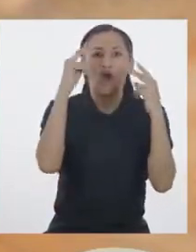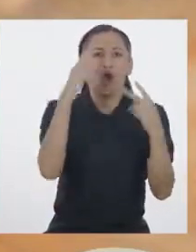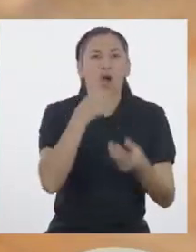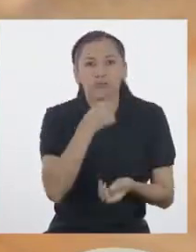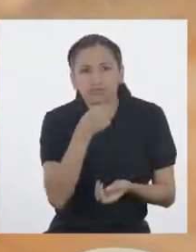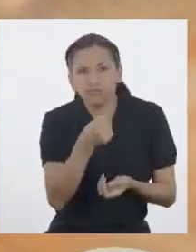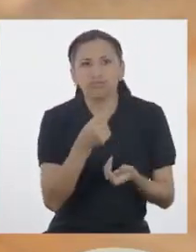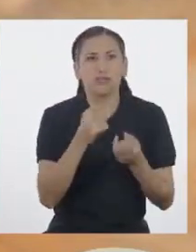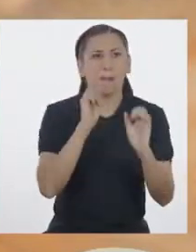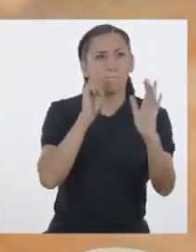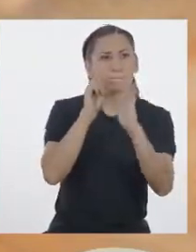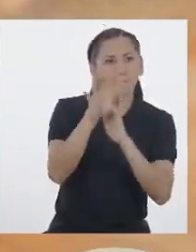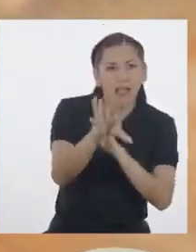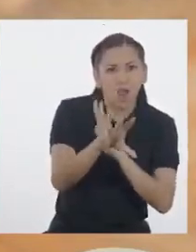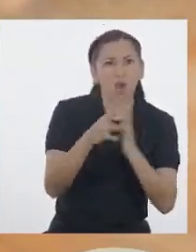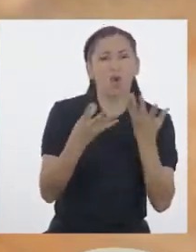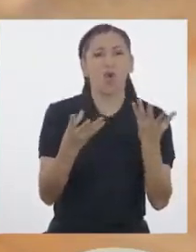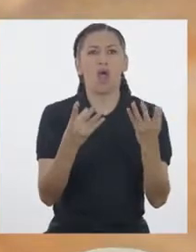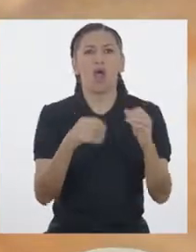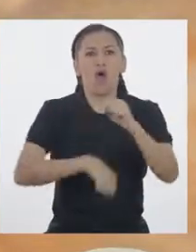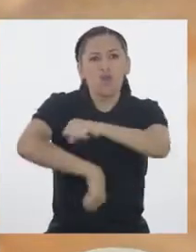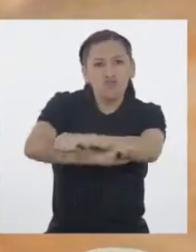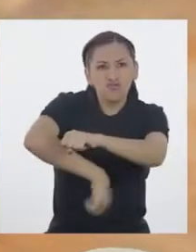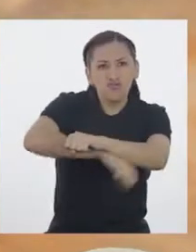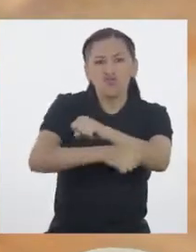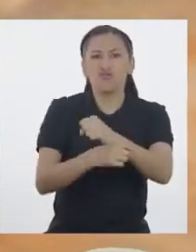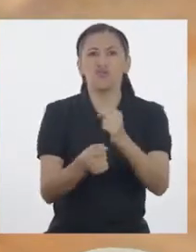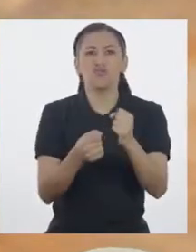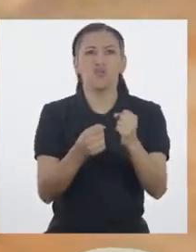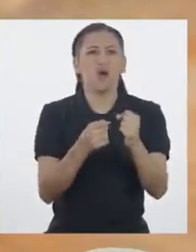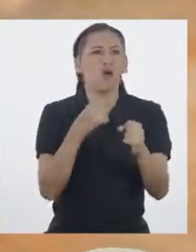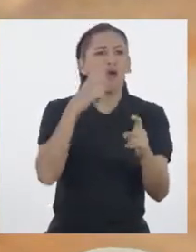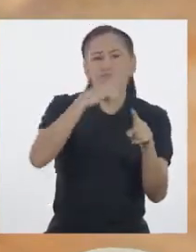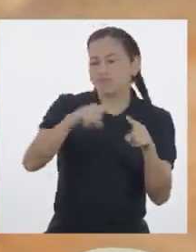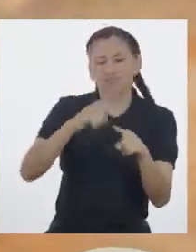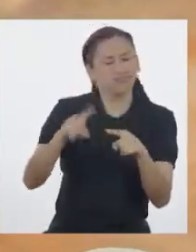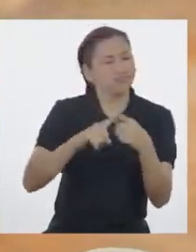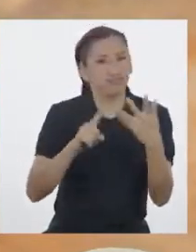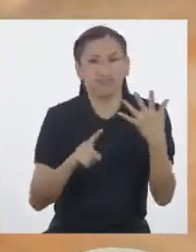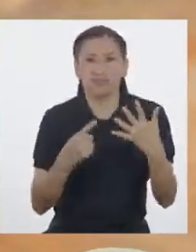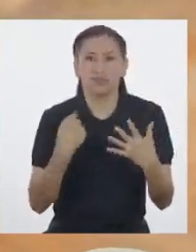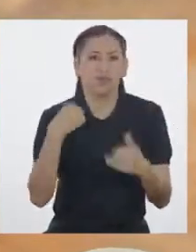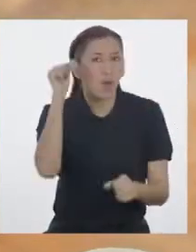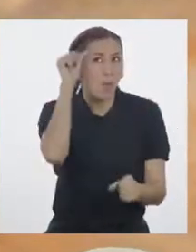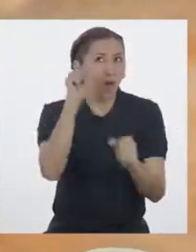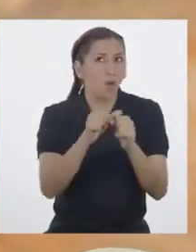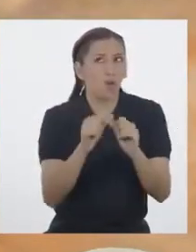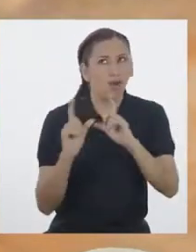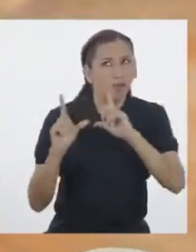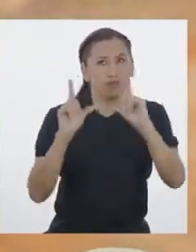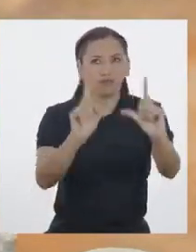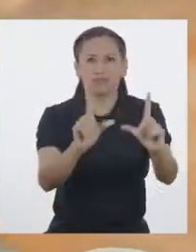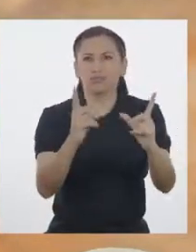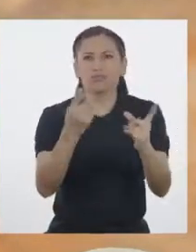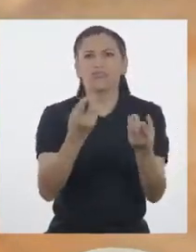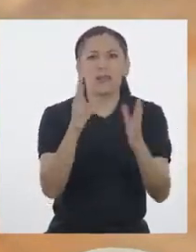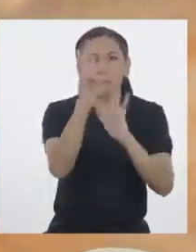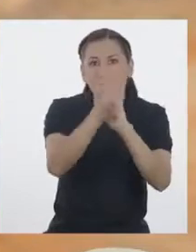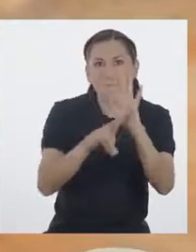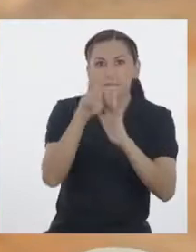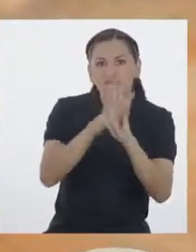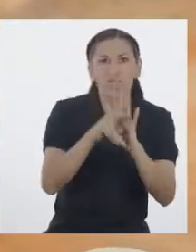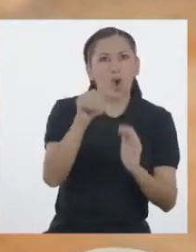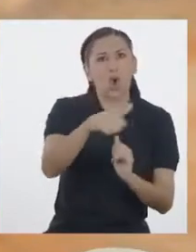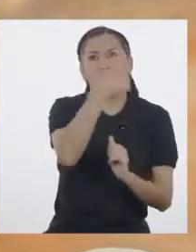películas o partidos de fútbol Recuerdo que daban videos sobre otras